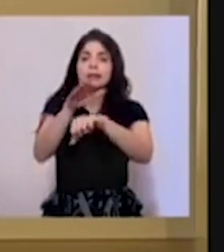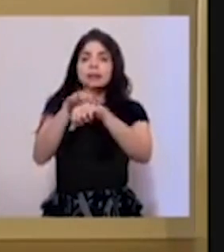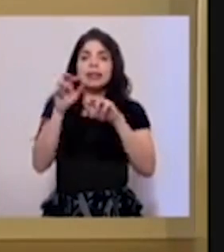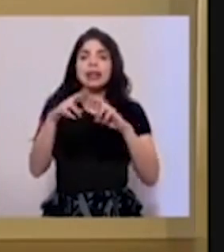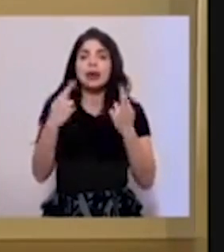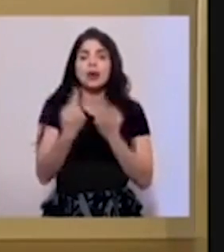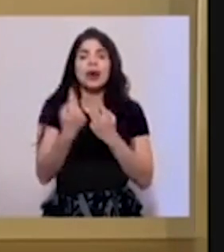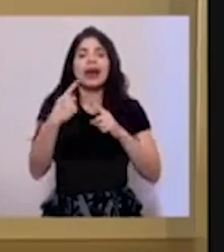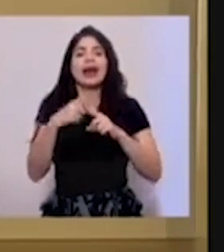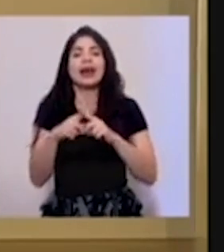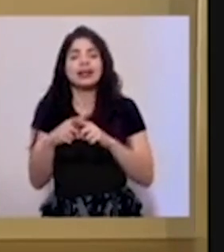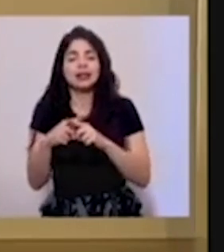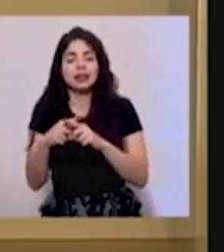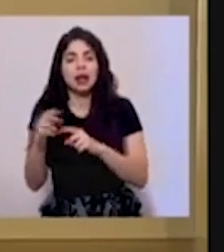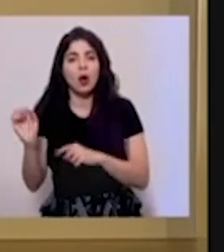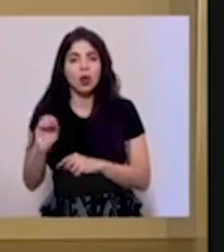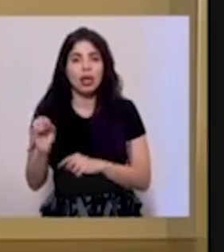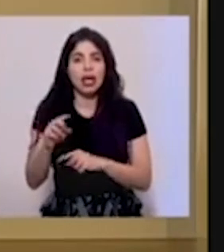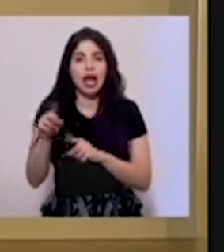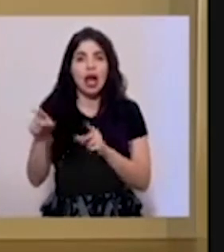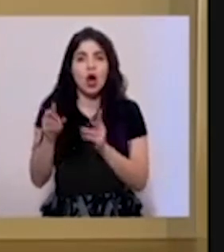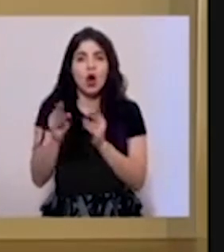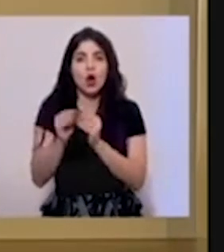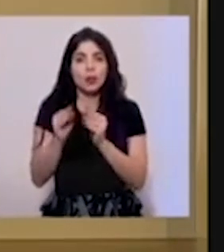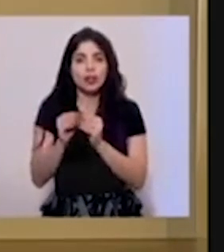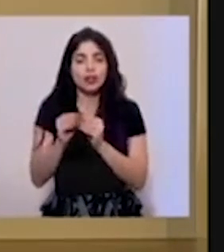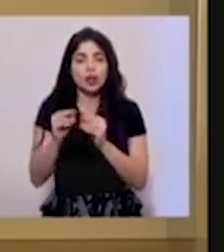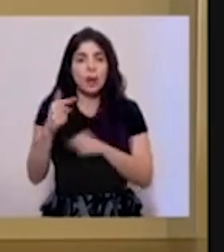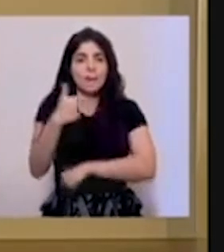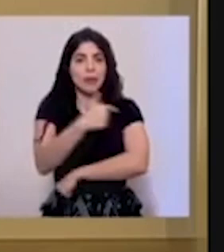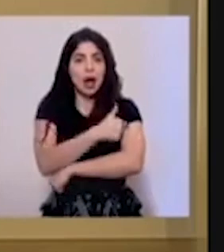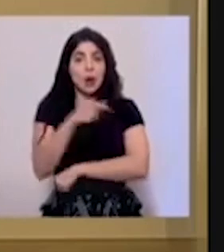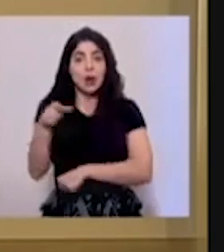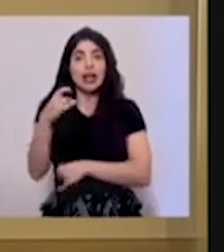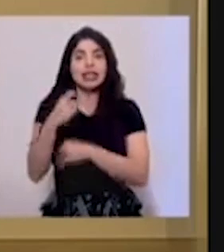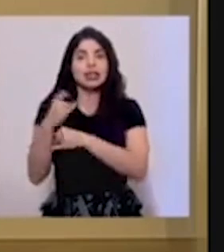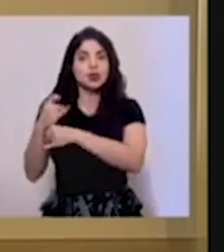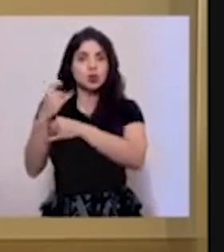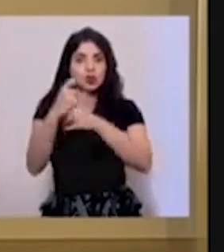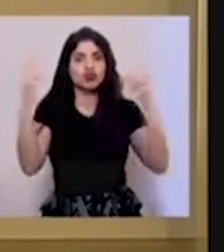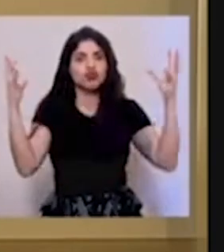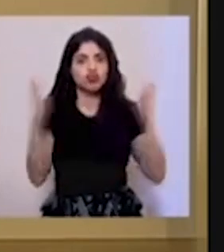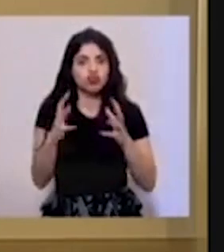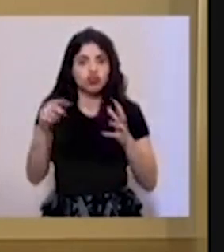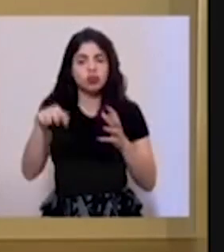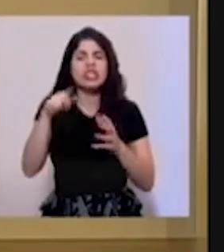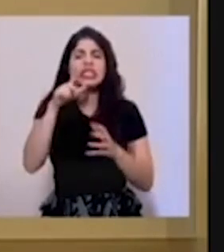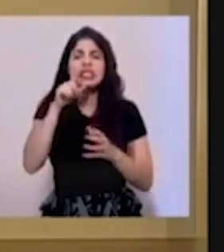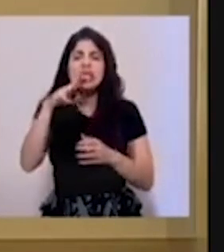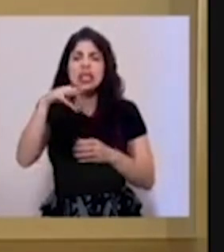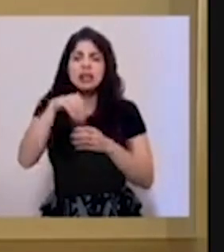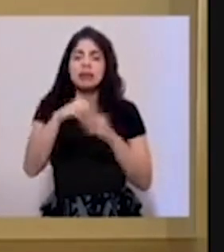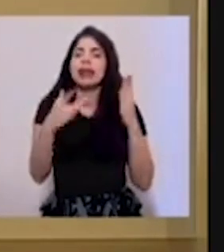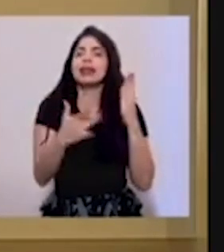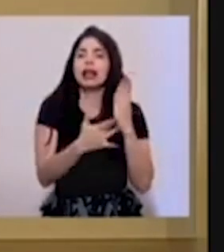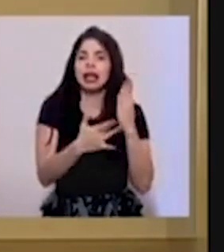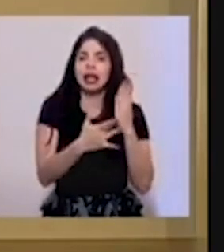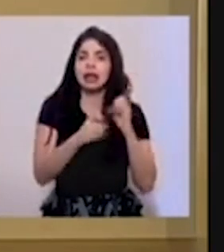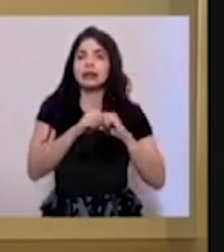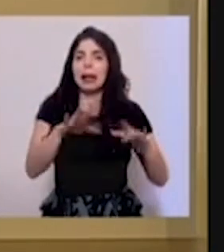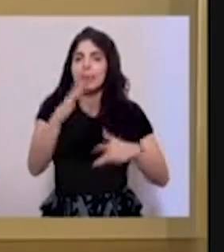extraordinaria de la Comisión Nacional de Vacunas, que es un ente interinstitucional que está conformado por técnicos,